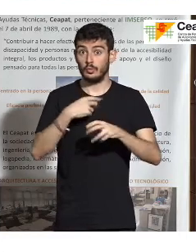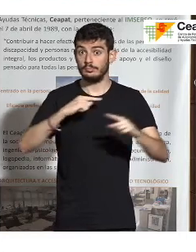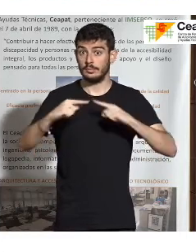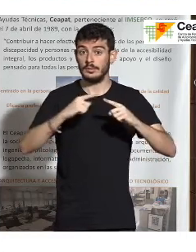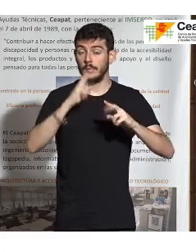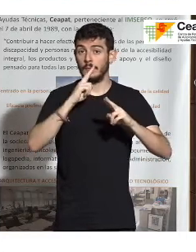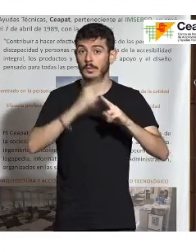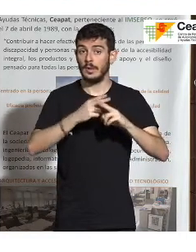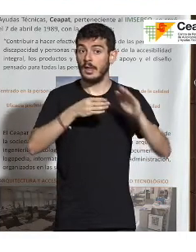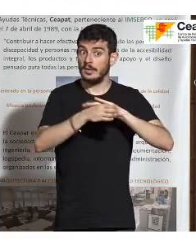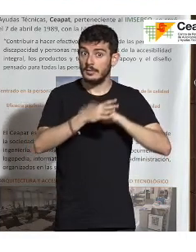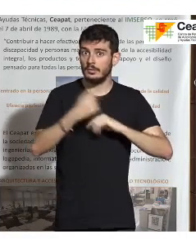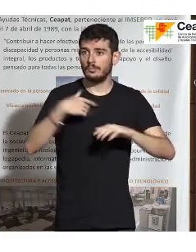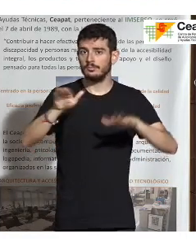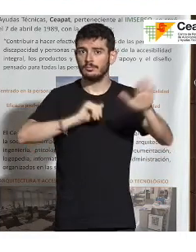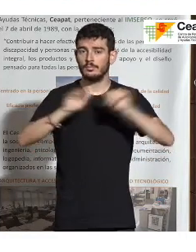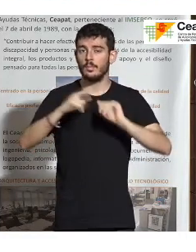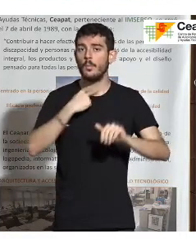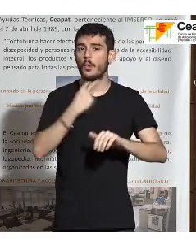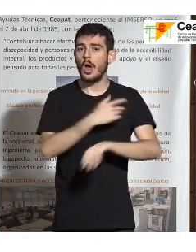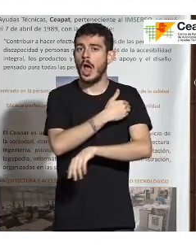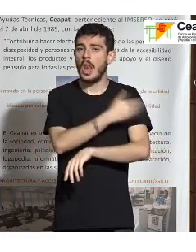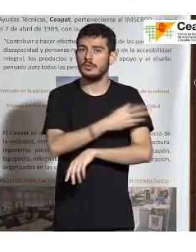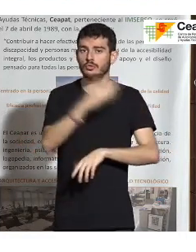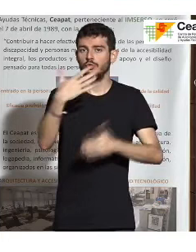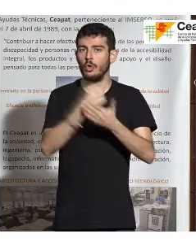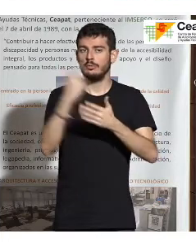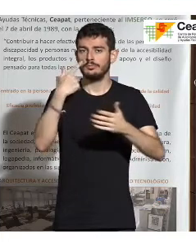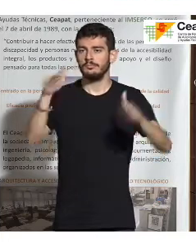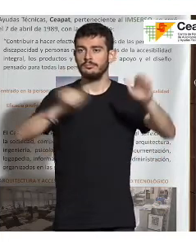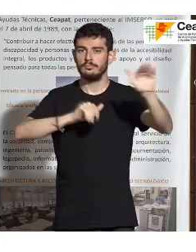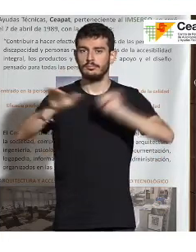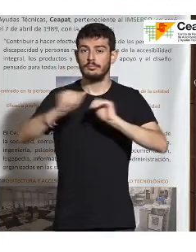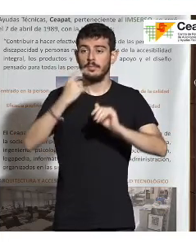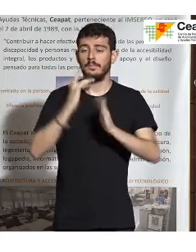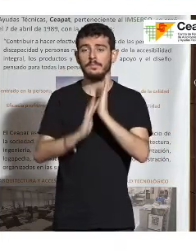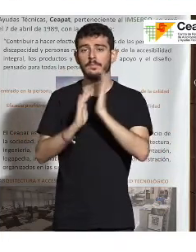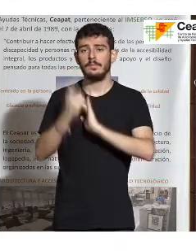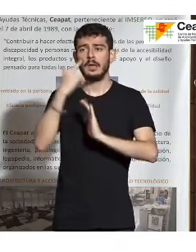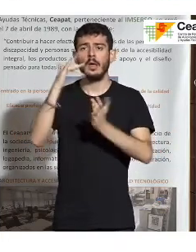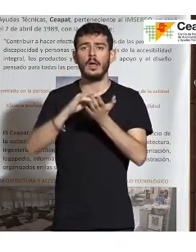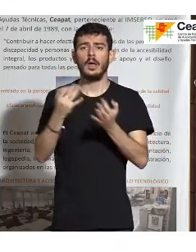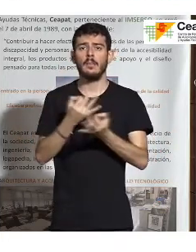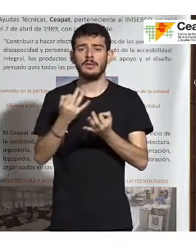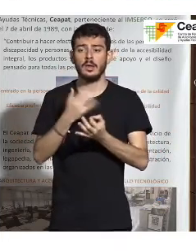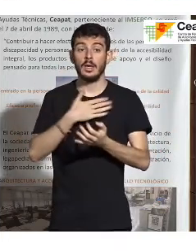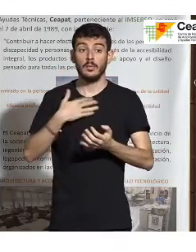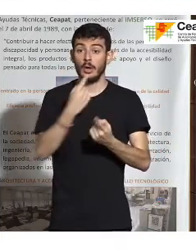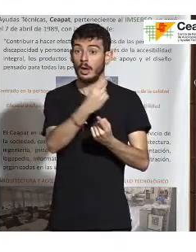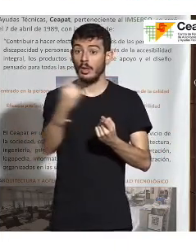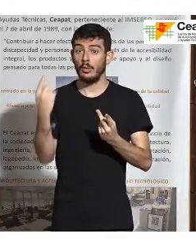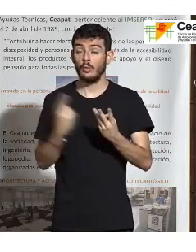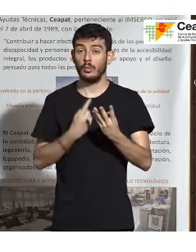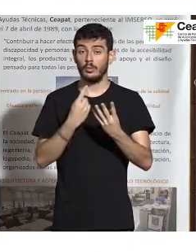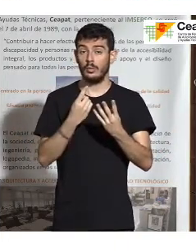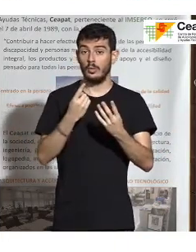convocar a todos los vocales y las vocales y decirles, mirad, está ocurriendo esto, queremos que cada uno de vosotros elabore requisitos desde